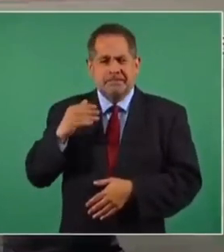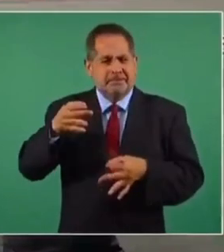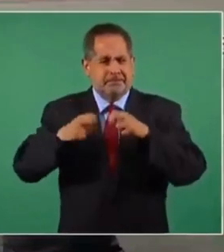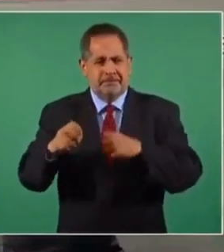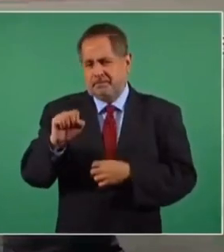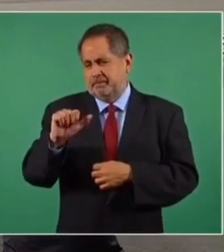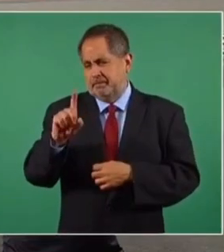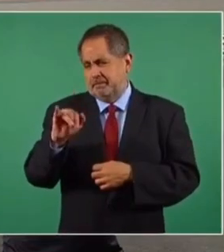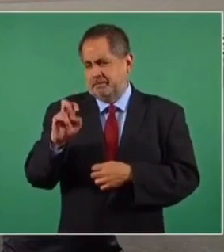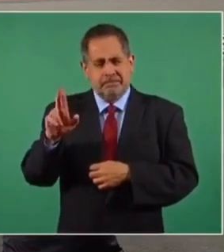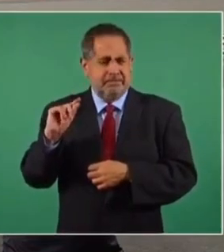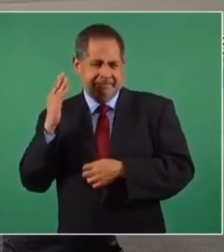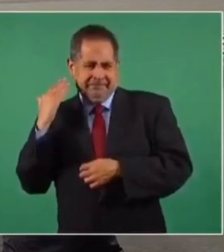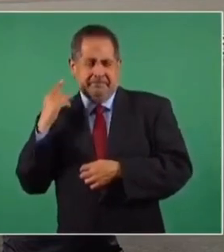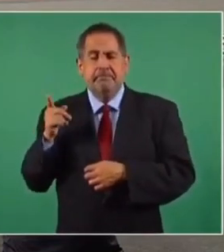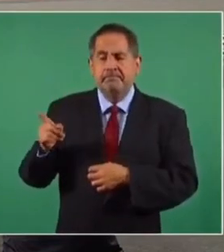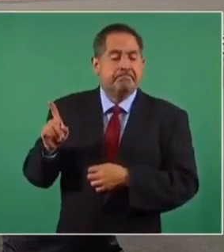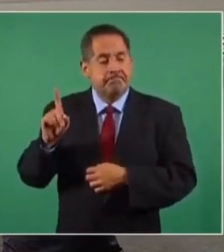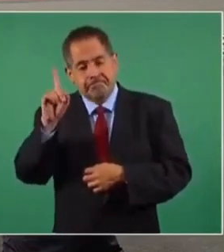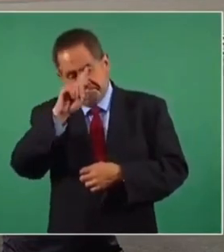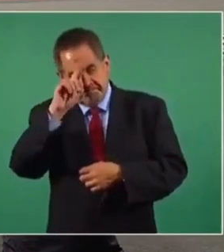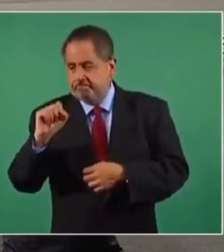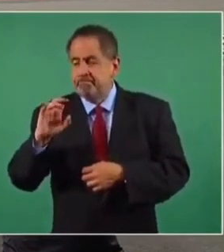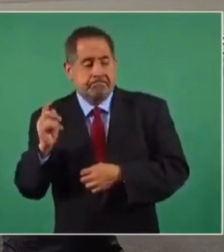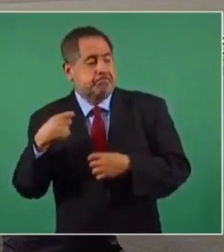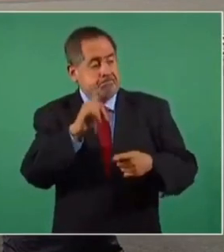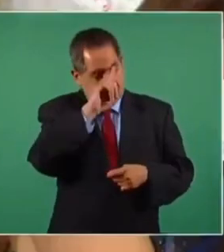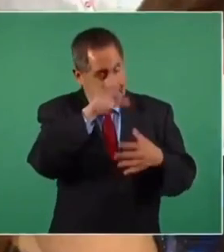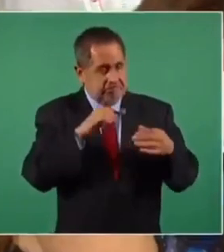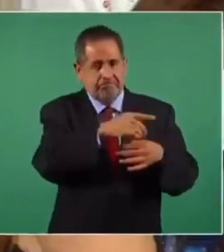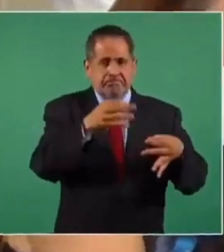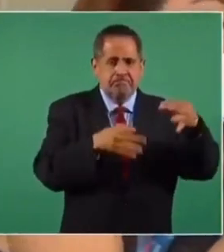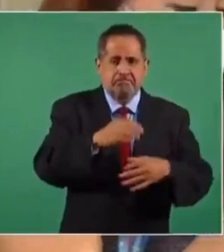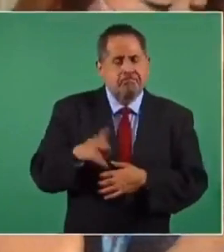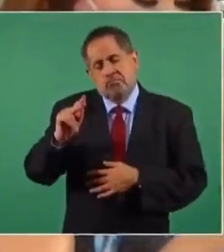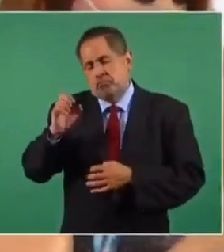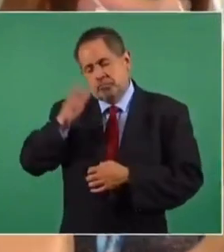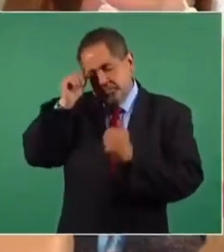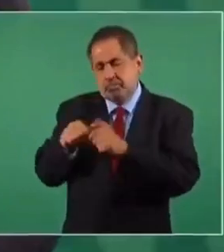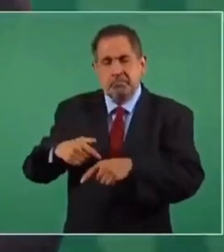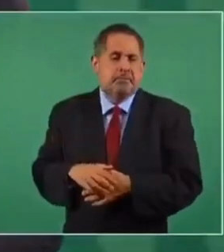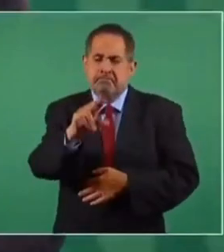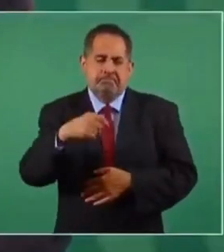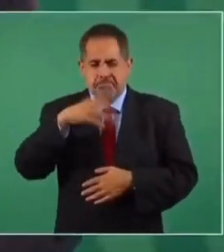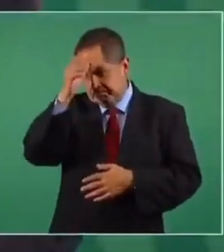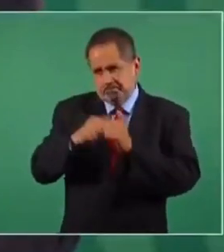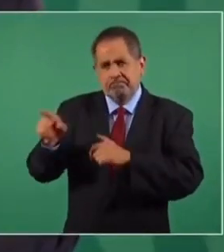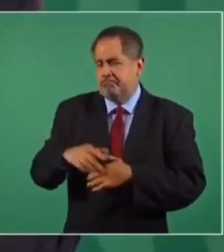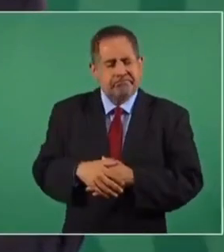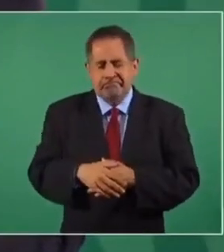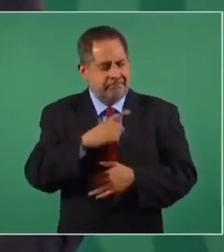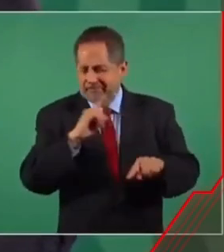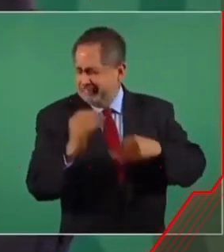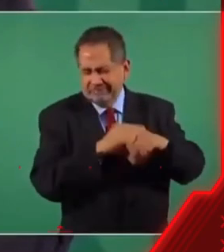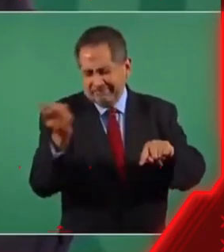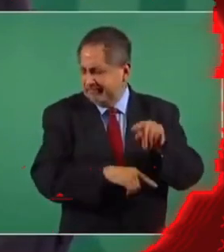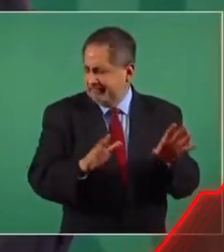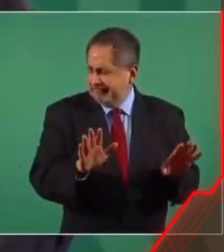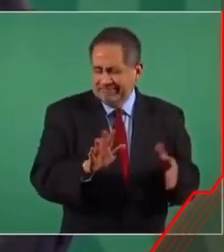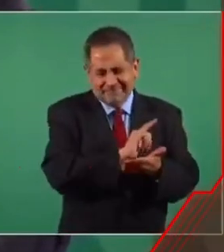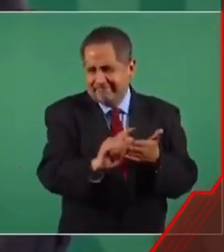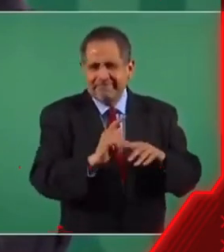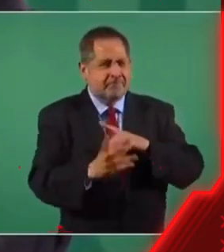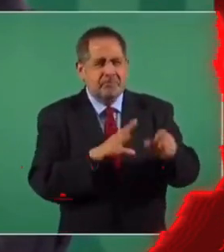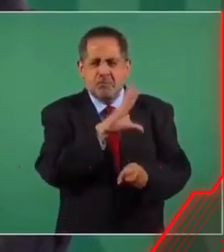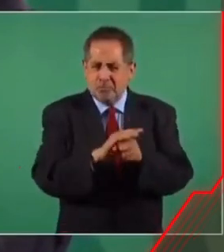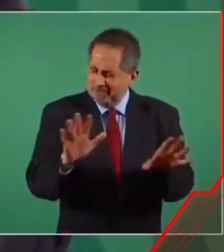hace un rato a través de su Twitter que con esta vía que plantea el tribunal la crisis en esta institución ha sido superada. ¿No coincide con él? No, no coincide. No coincide. tiene que renovarse. No